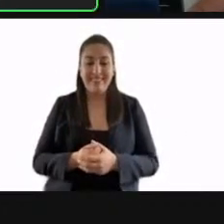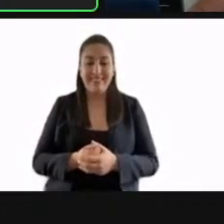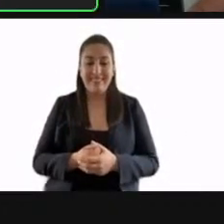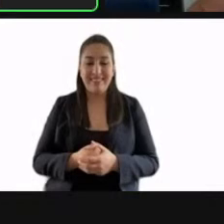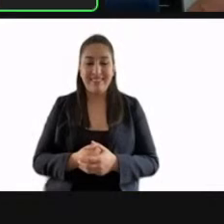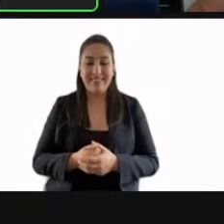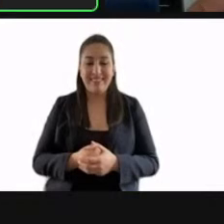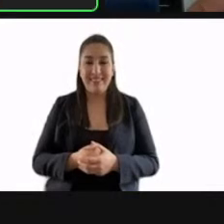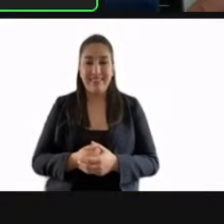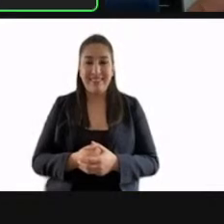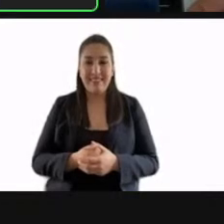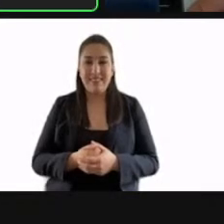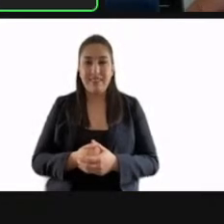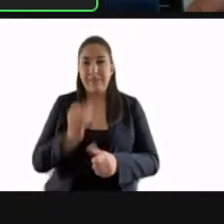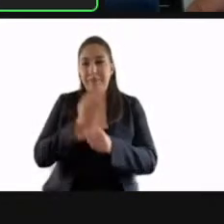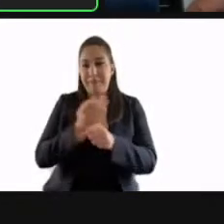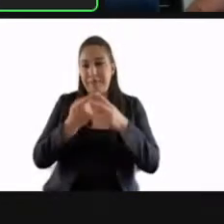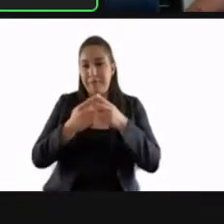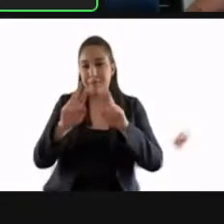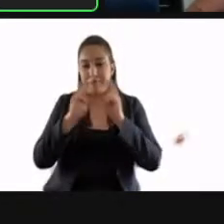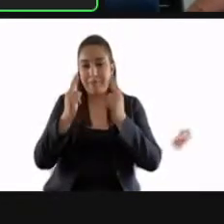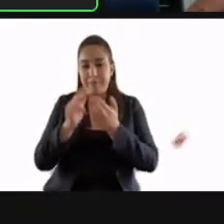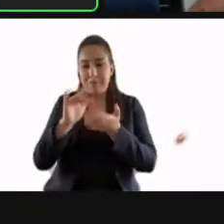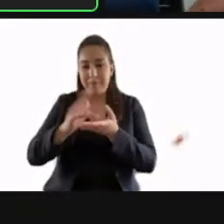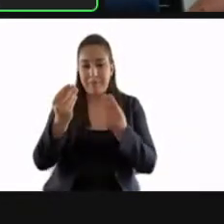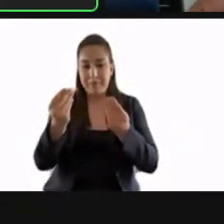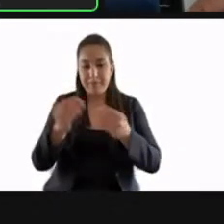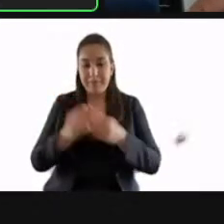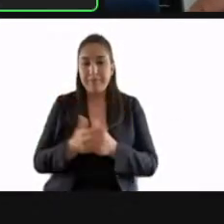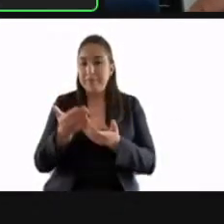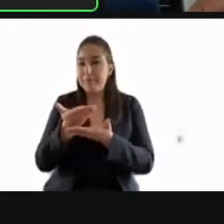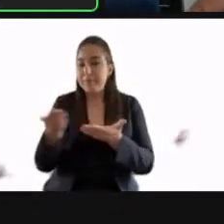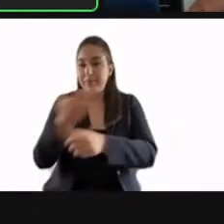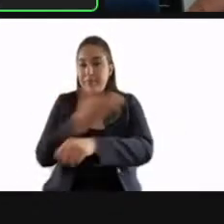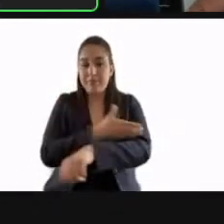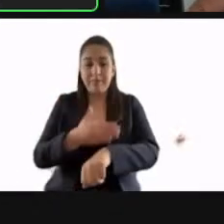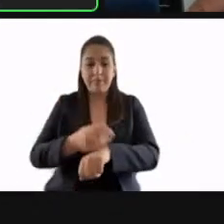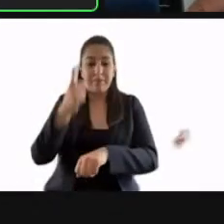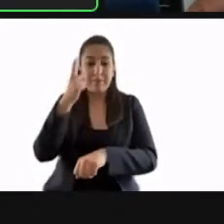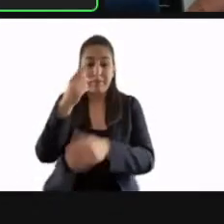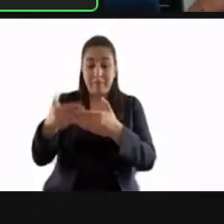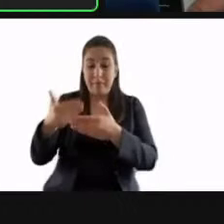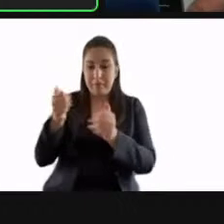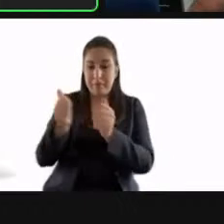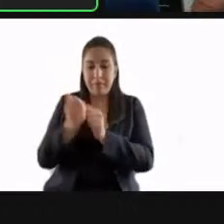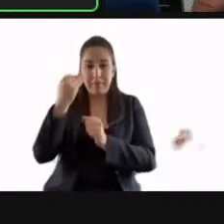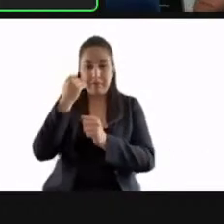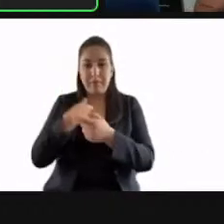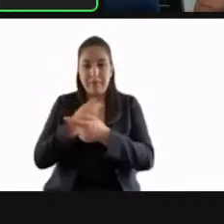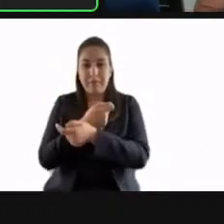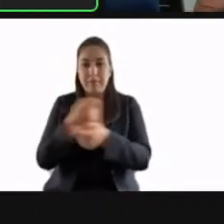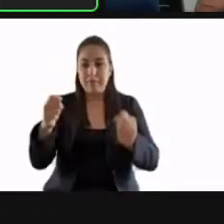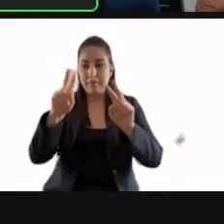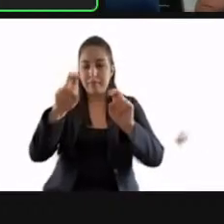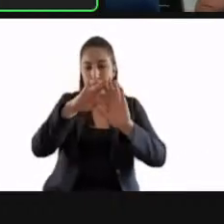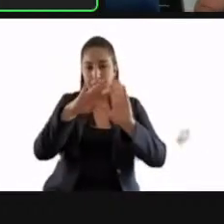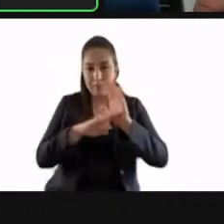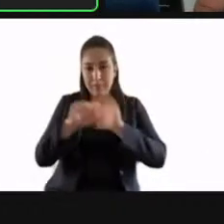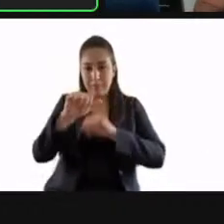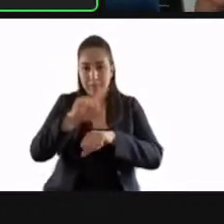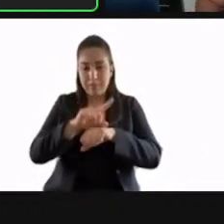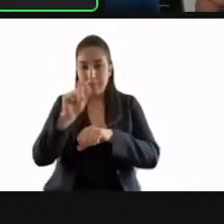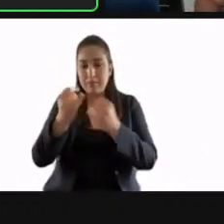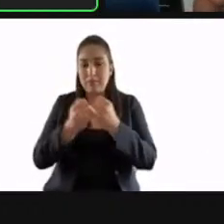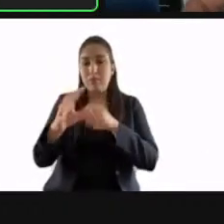Se abre la sesión. Compañeras diputadas y diputados, con antelación y oportunidad, esta presidencia les hizo llegar el orden del día y la información de los